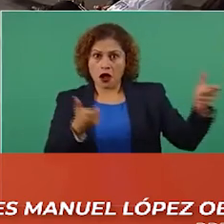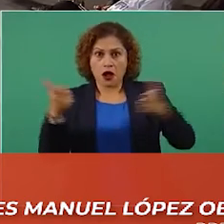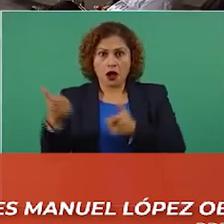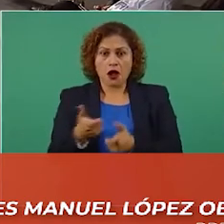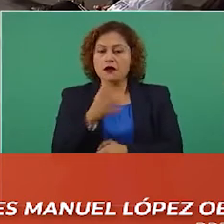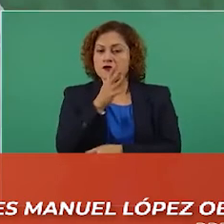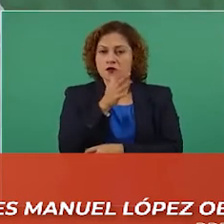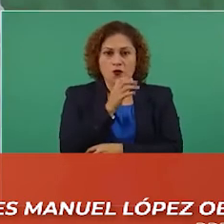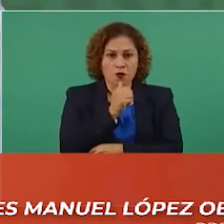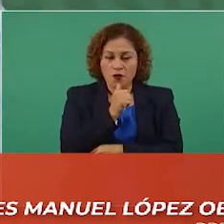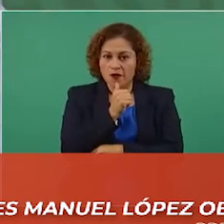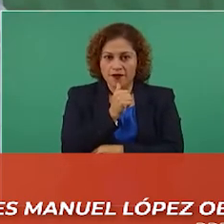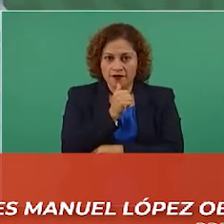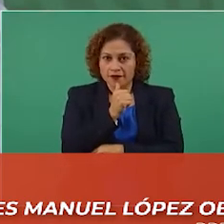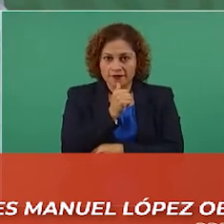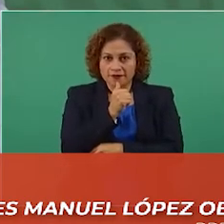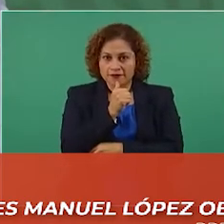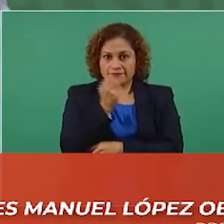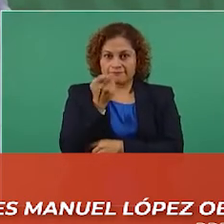en nuestro país.